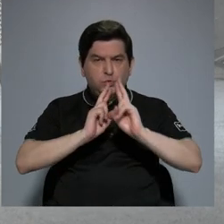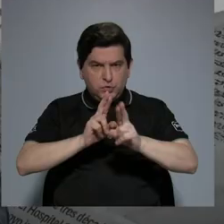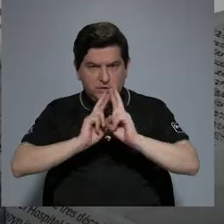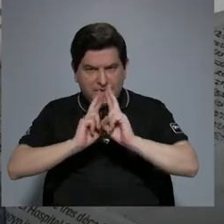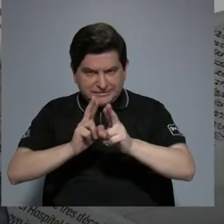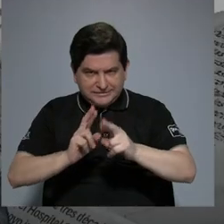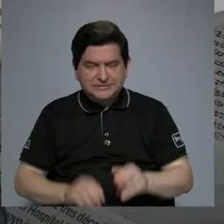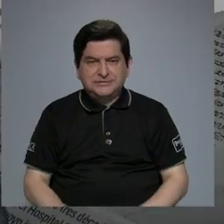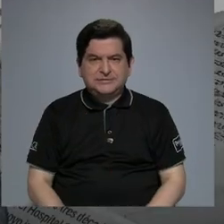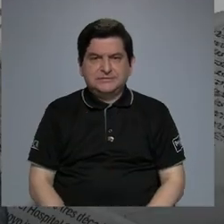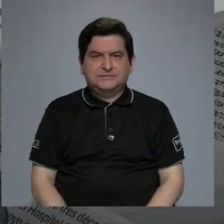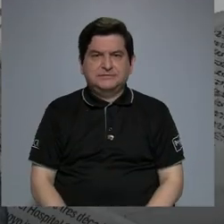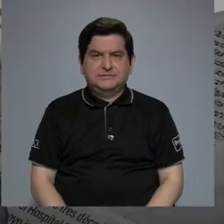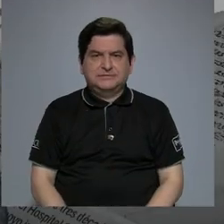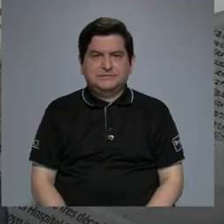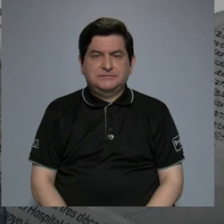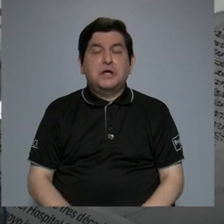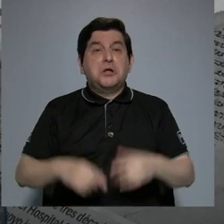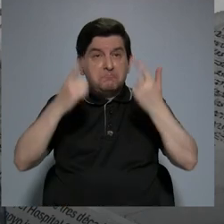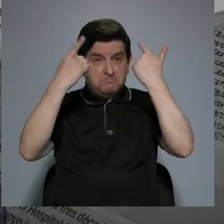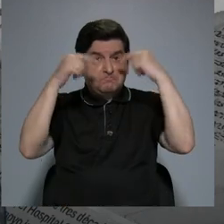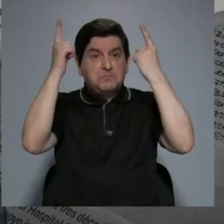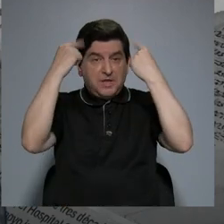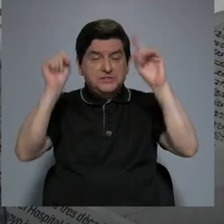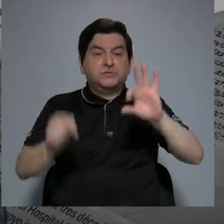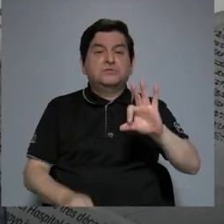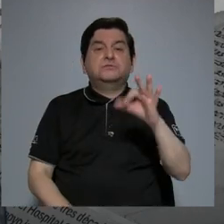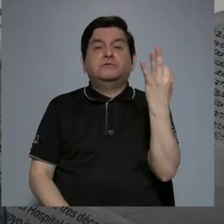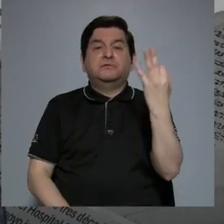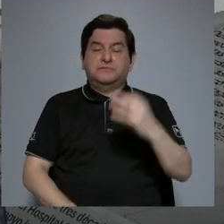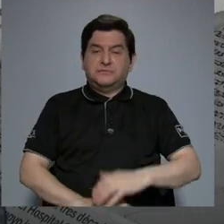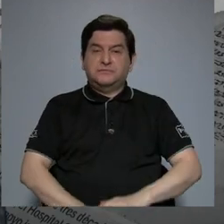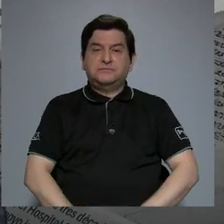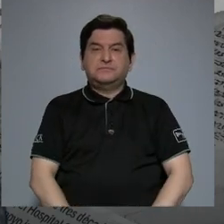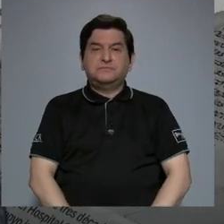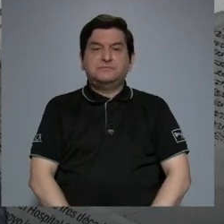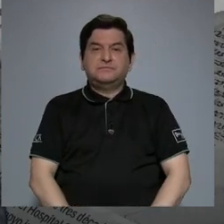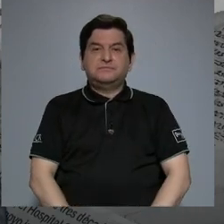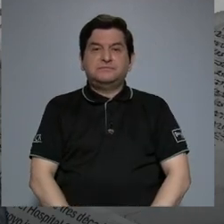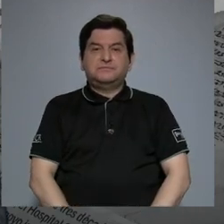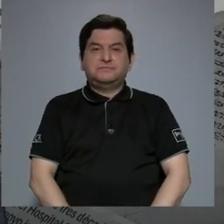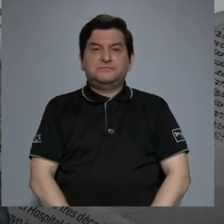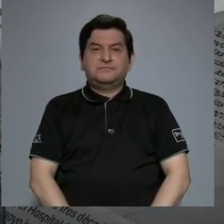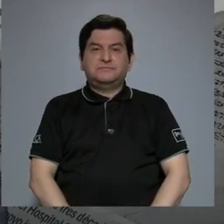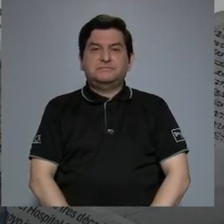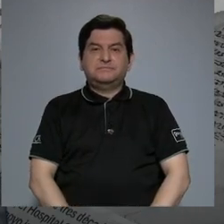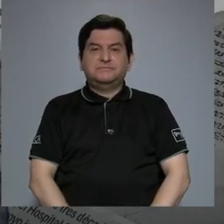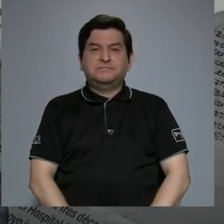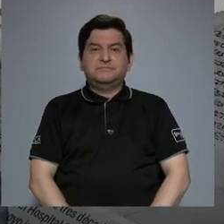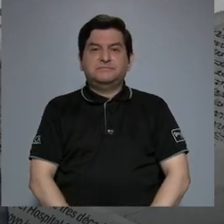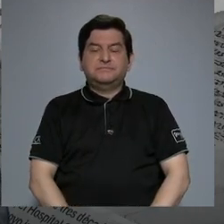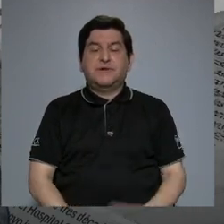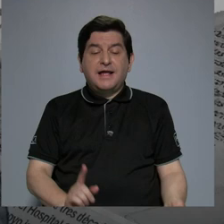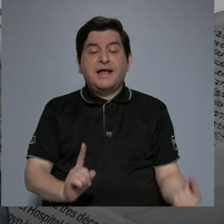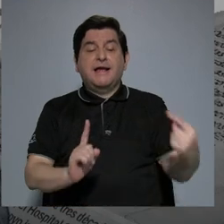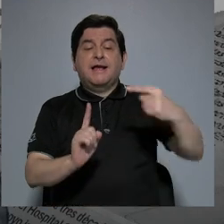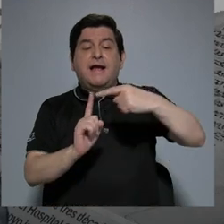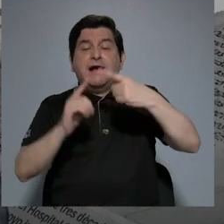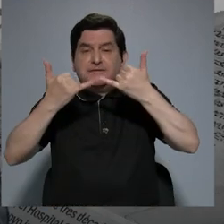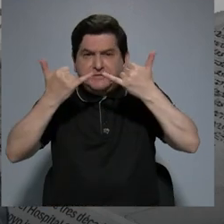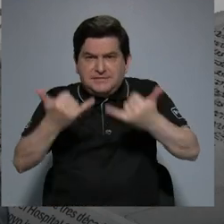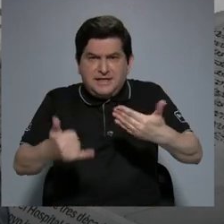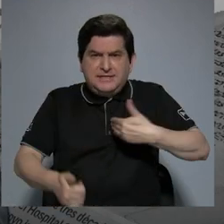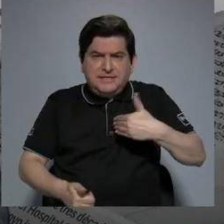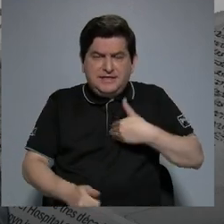con exitosamente. Entonces, llegamos al punto donde ya